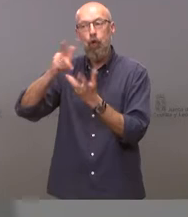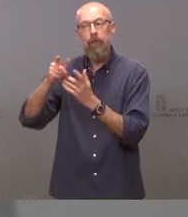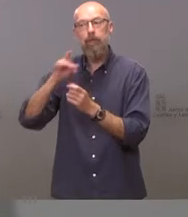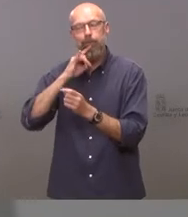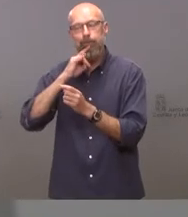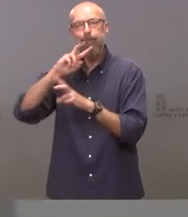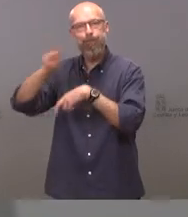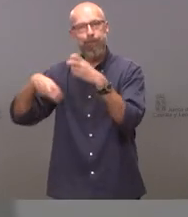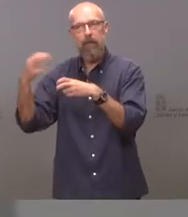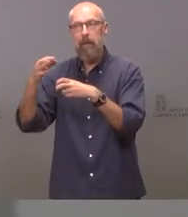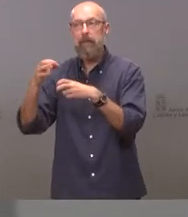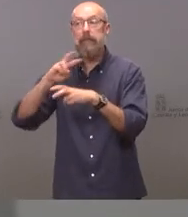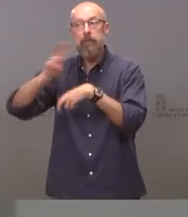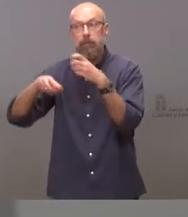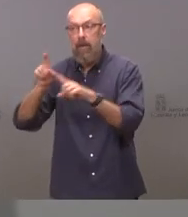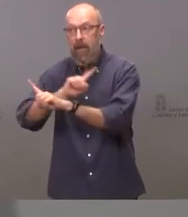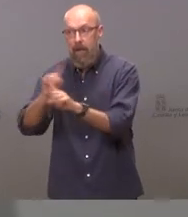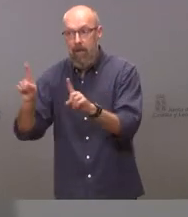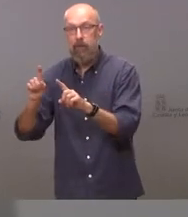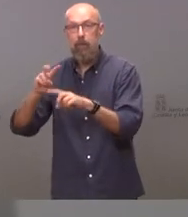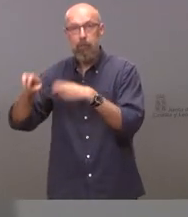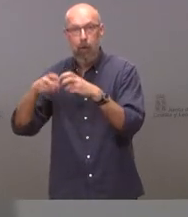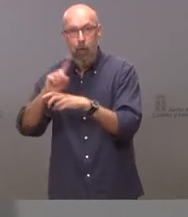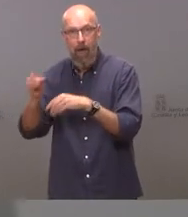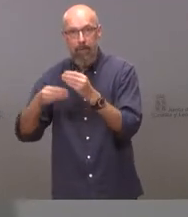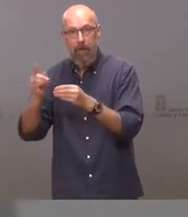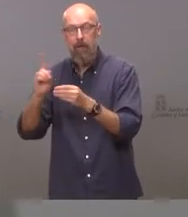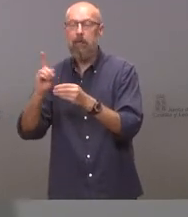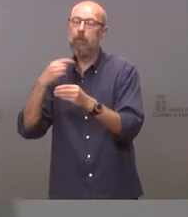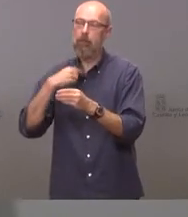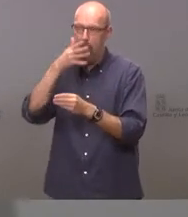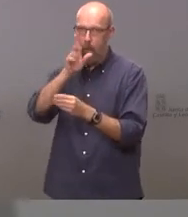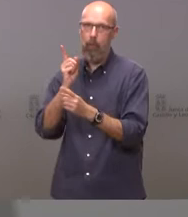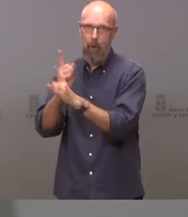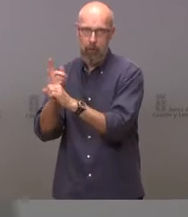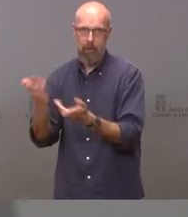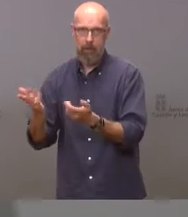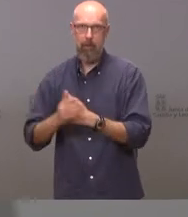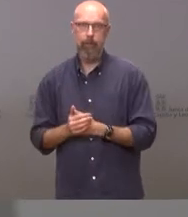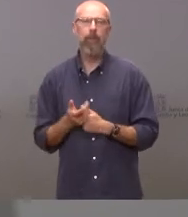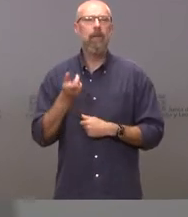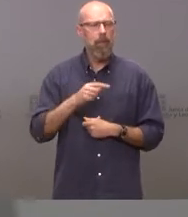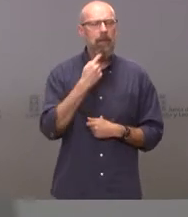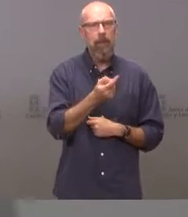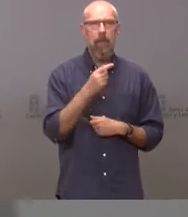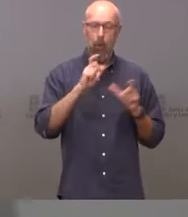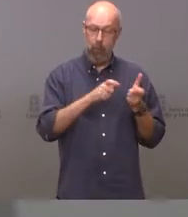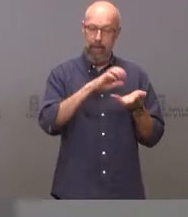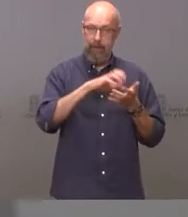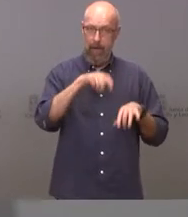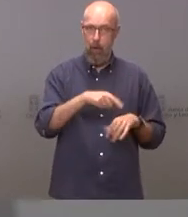produjera esa rectificación. También tengo que decirles que la Junta de Castilla y León